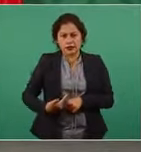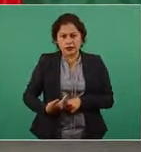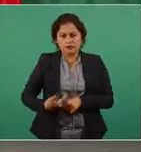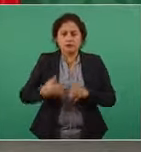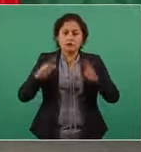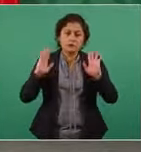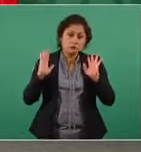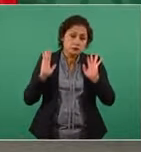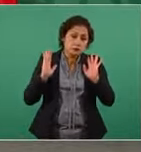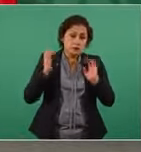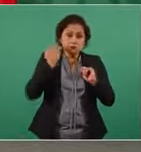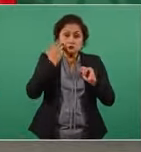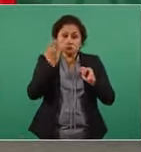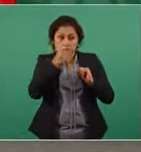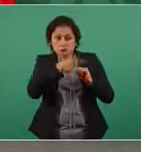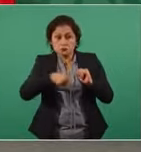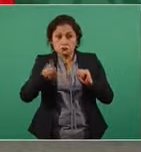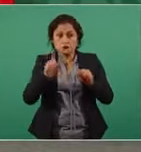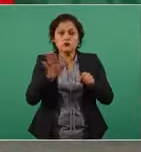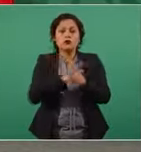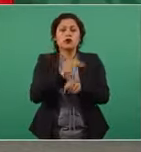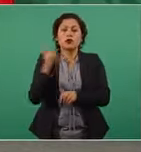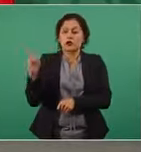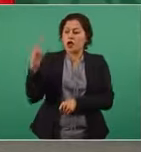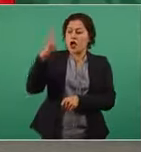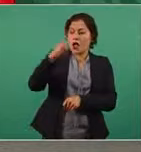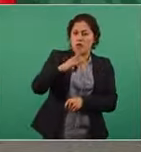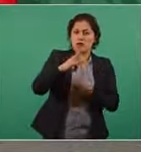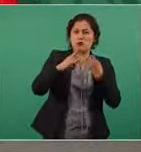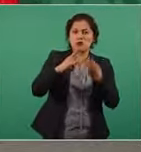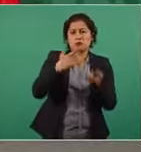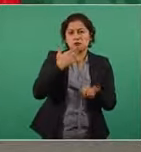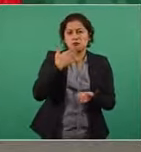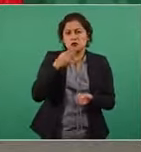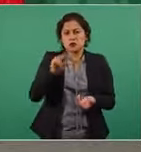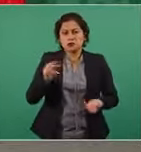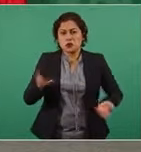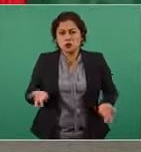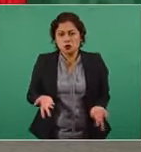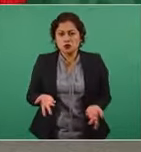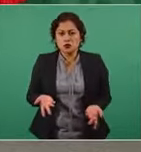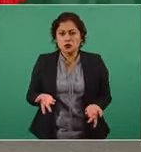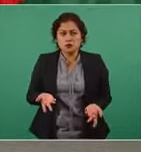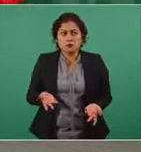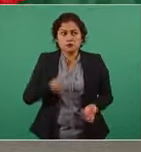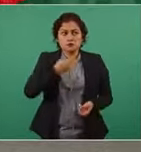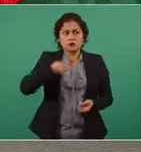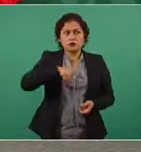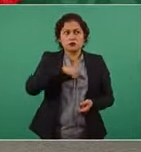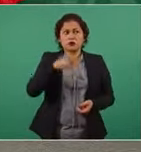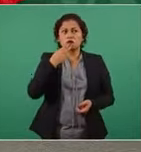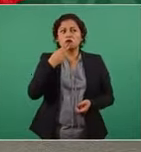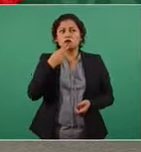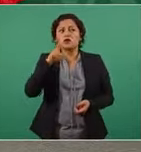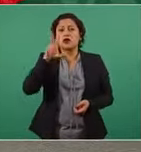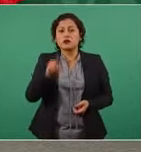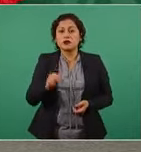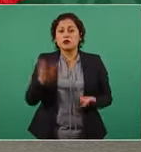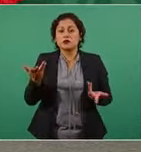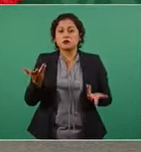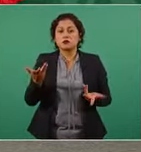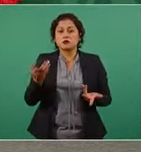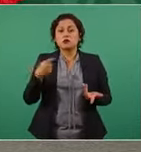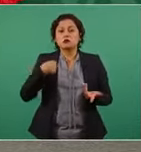El avión no se usa ni se va a usar, lo que queremos es venderlo, pero no hay quien